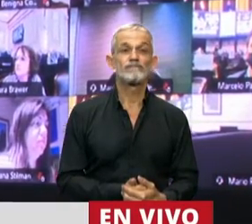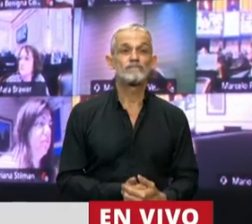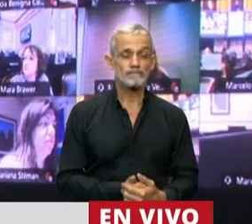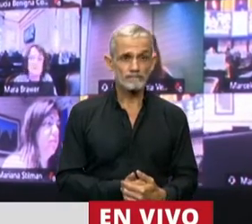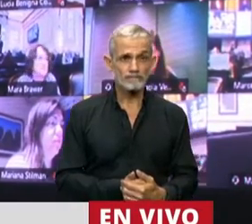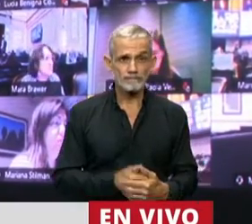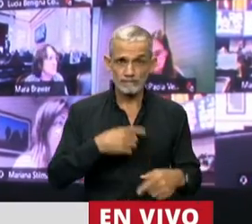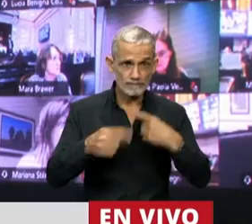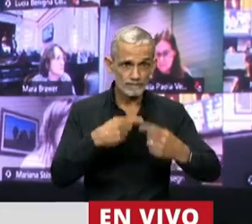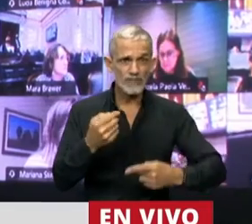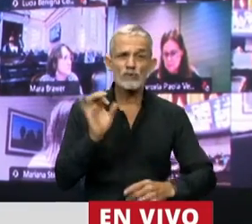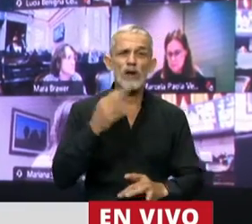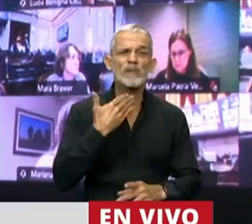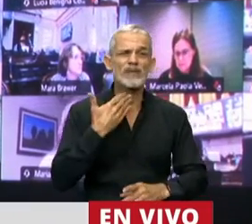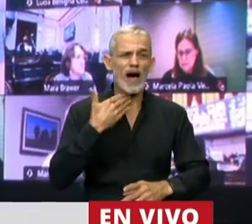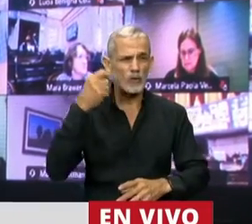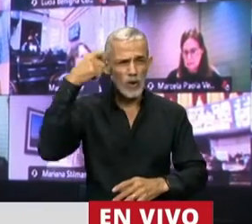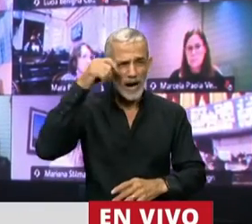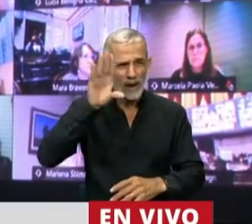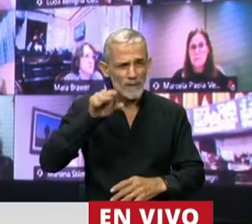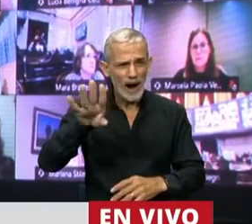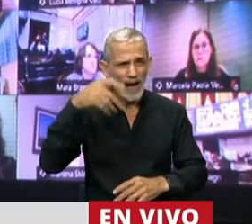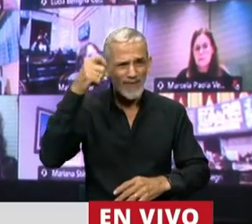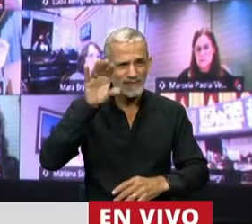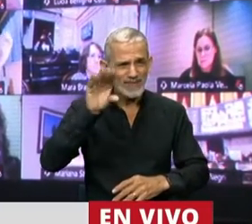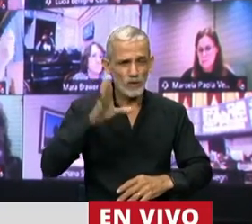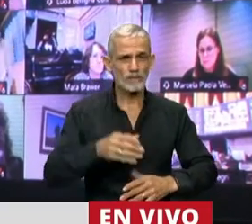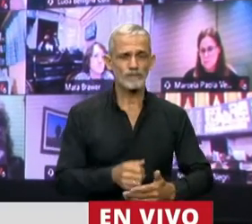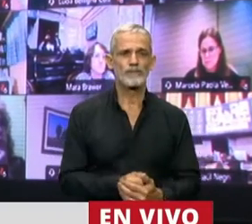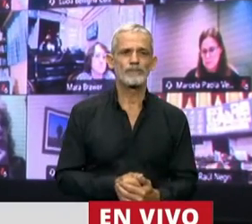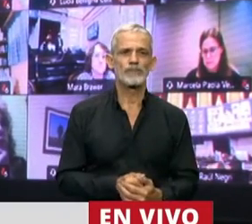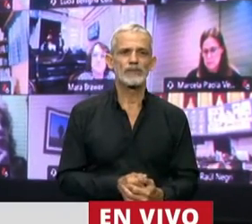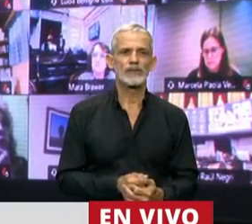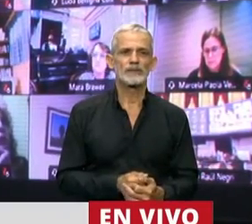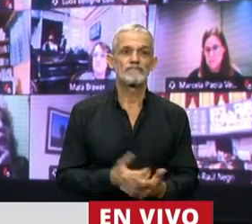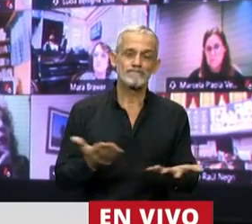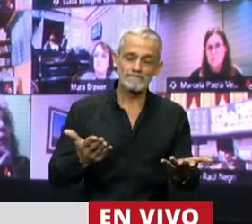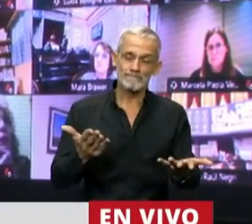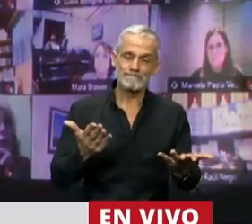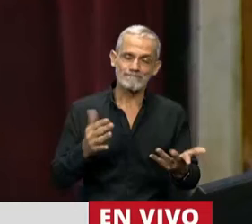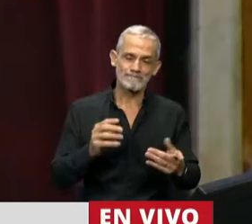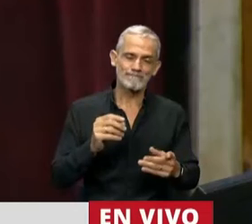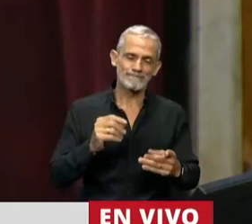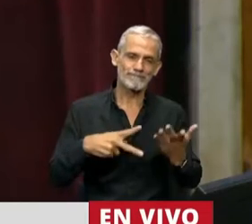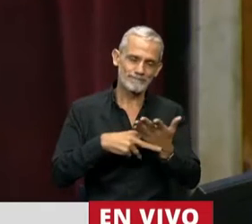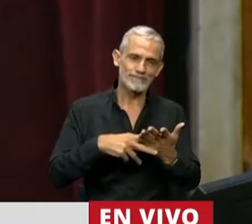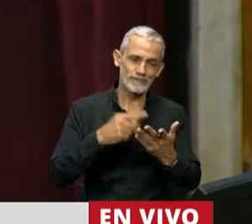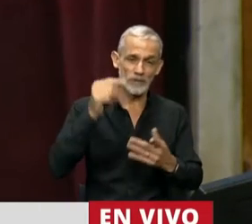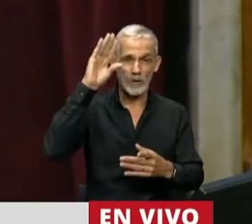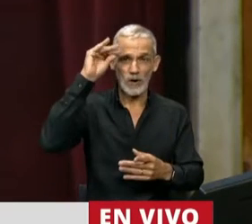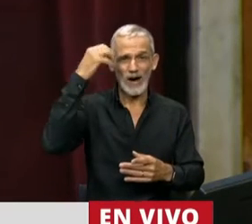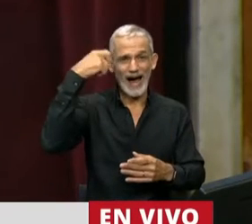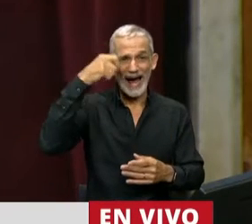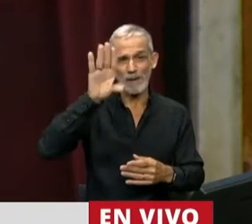Seguí con el audio, lo venías bárbaro. Lo que justamente plantea su vez... Bueno, cierro, me voy.